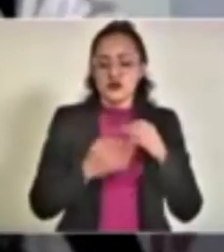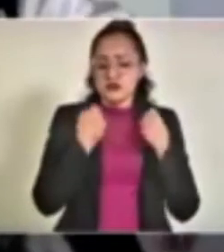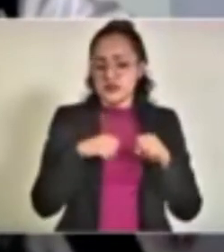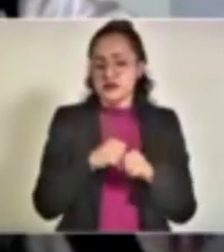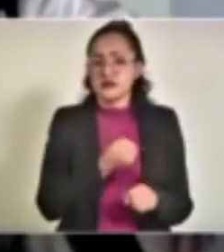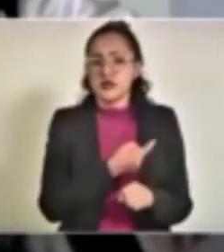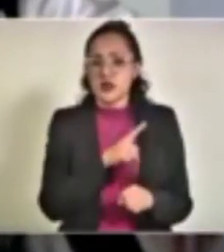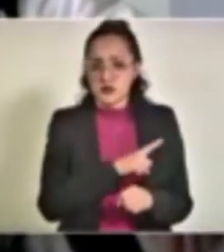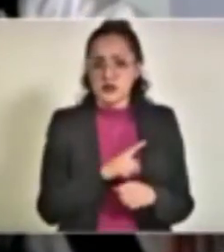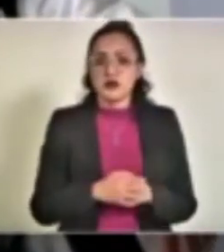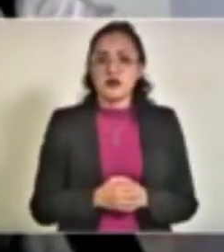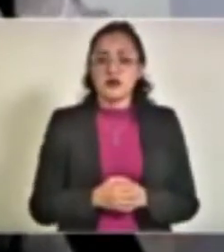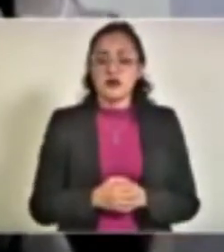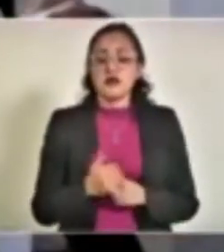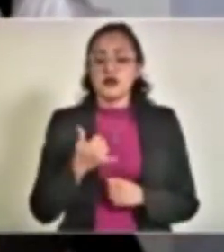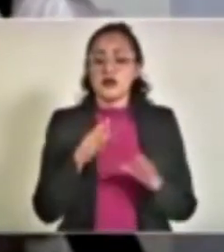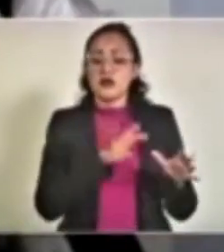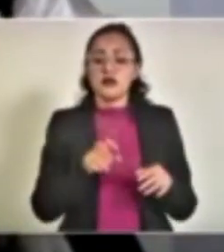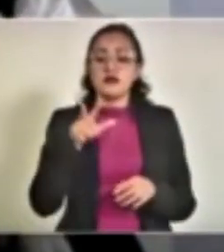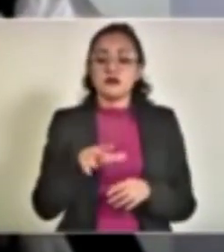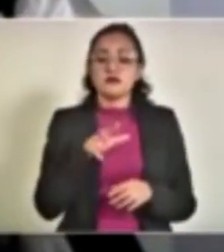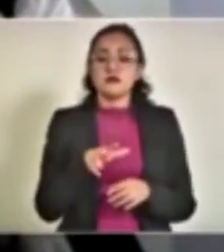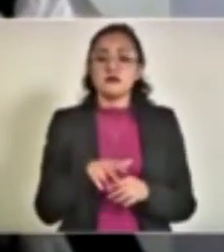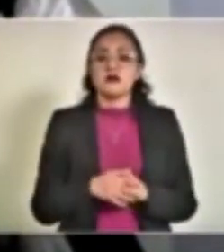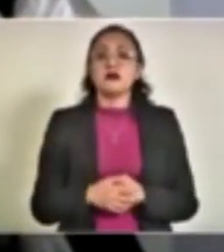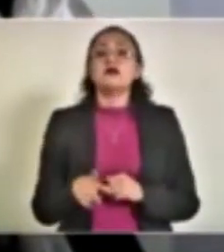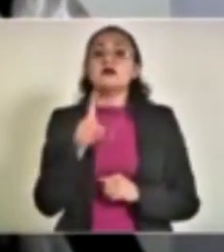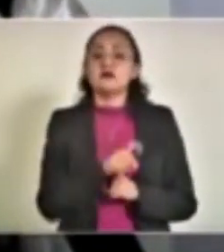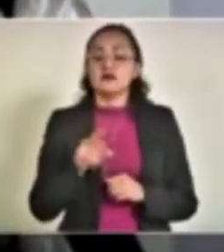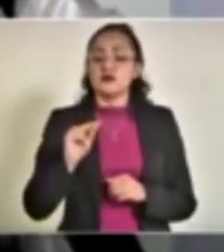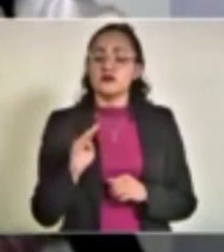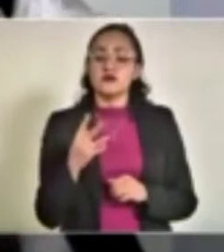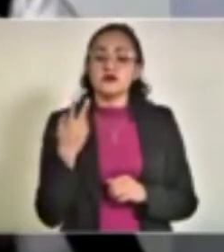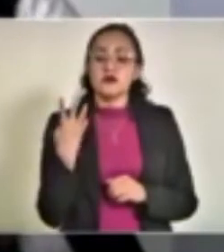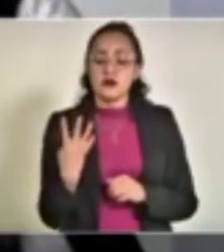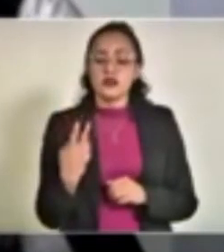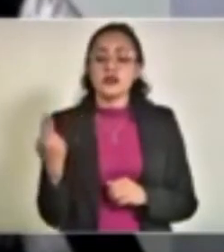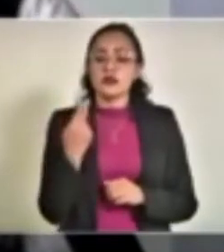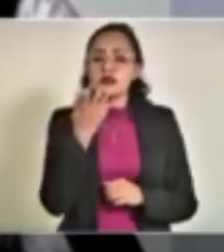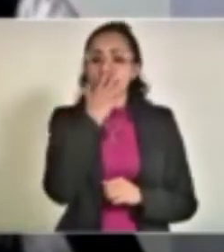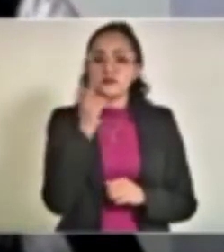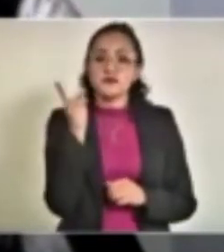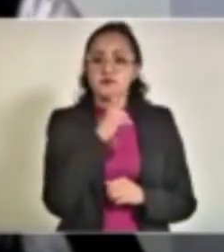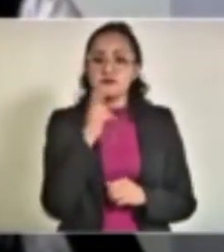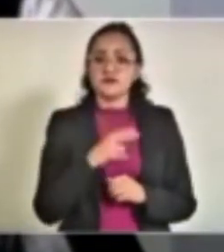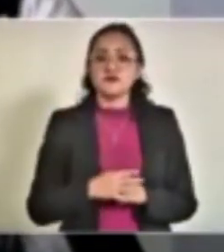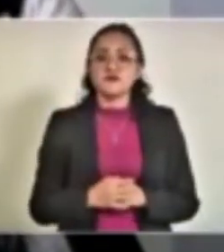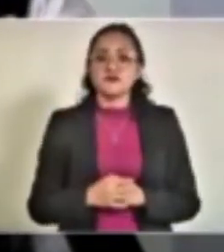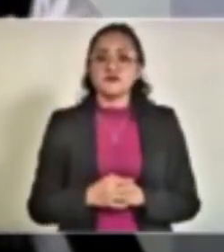y de estos 918, 184 requieren ventilación asistida.